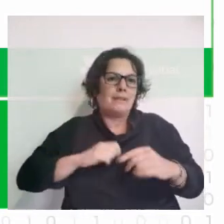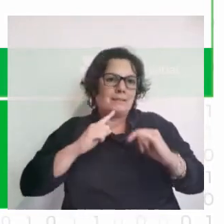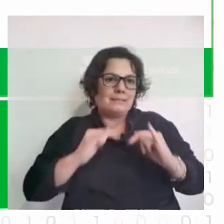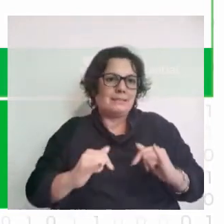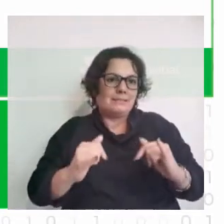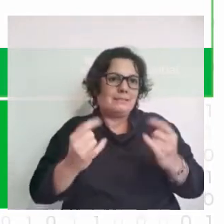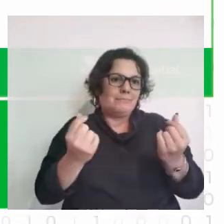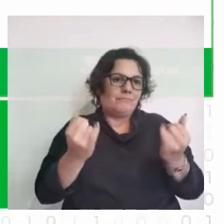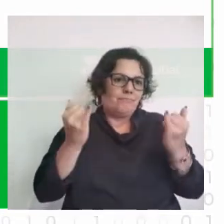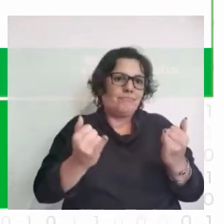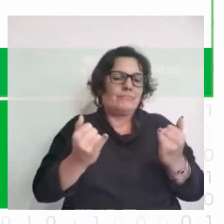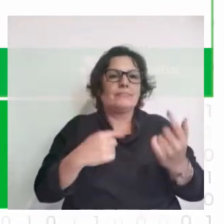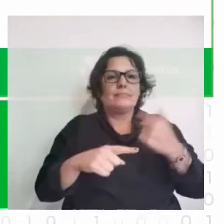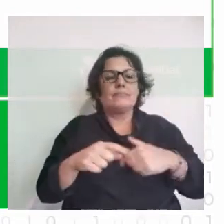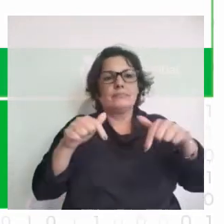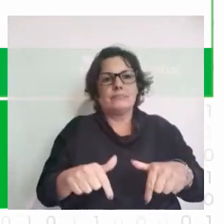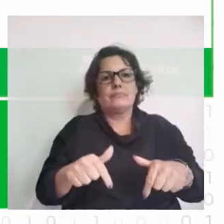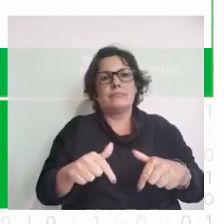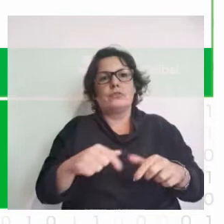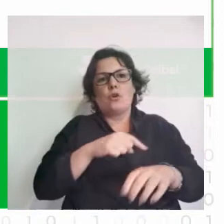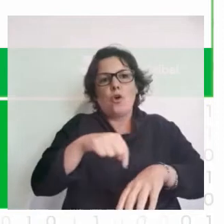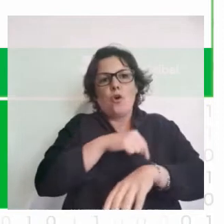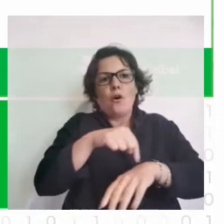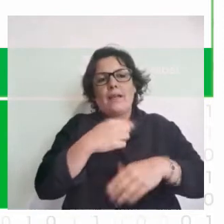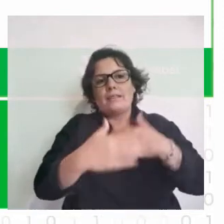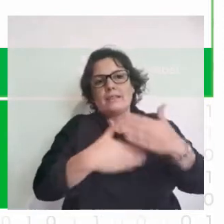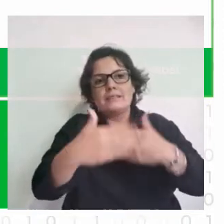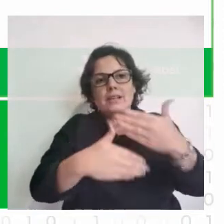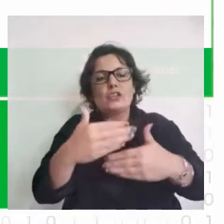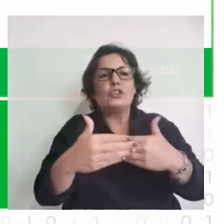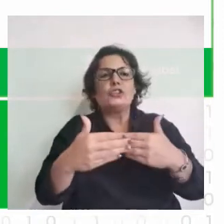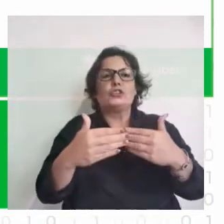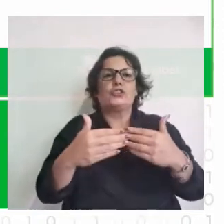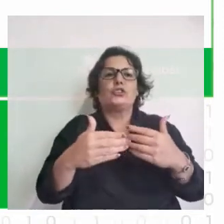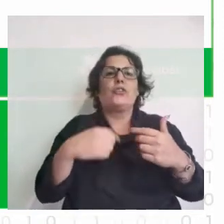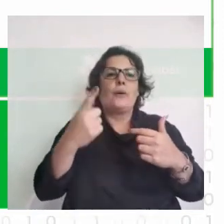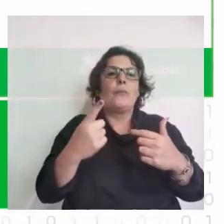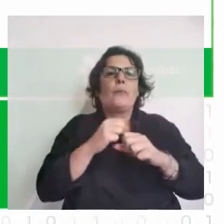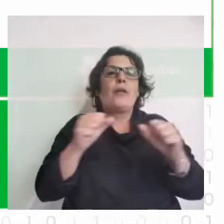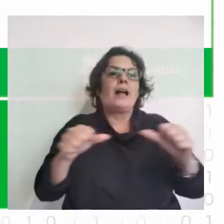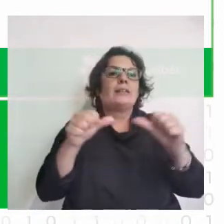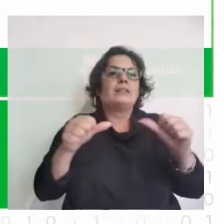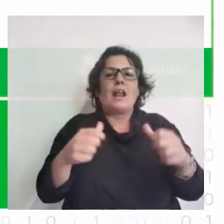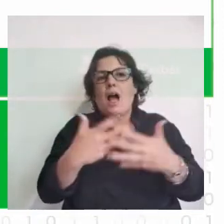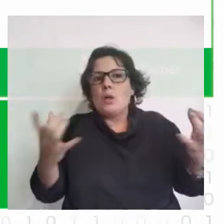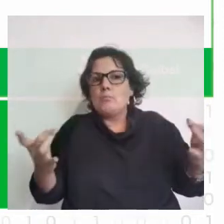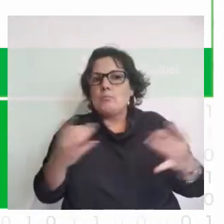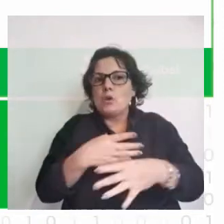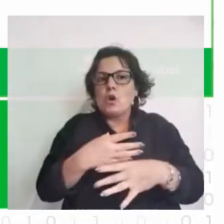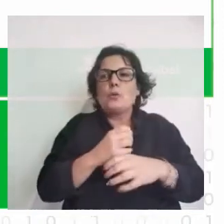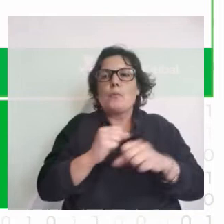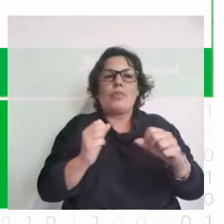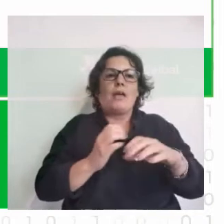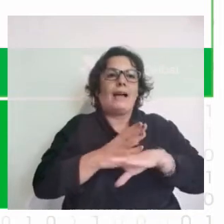esto lleva horas de desarrollo y después permite hacer un producto que puede ser accesible.